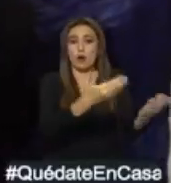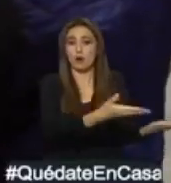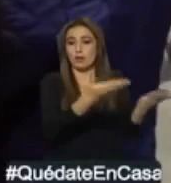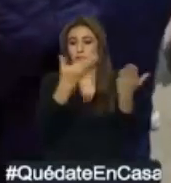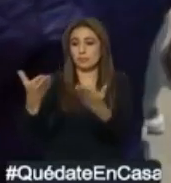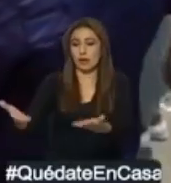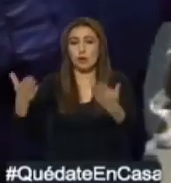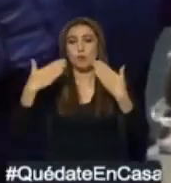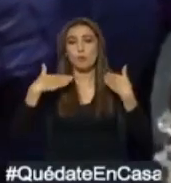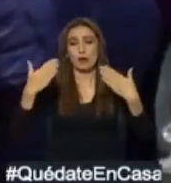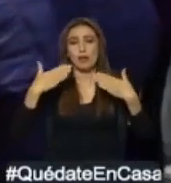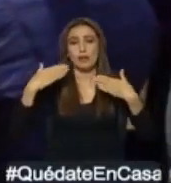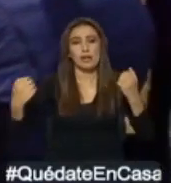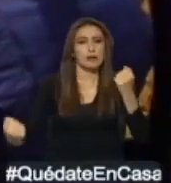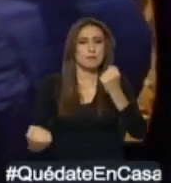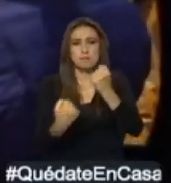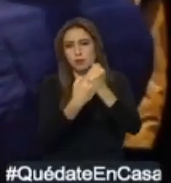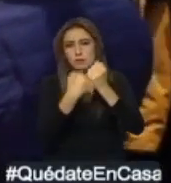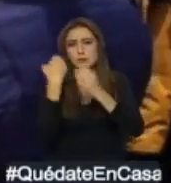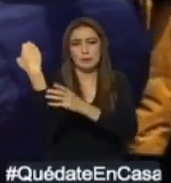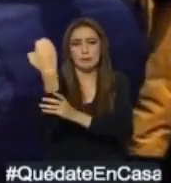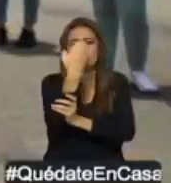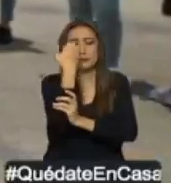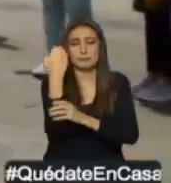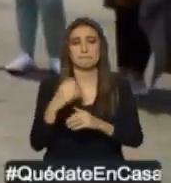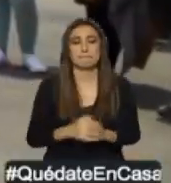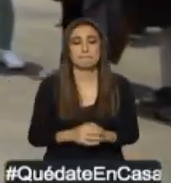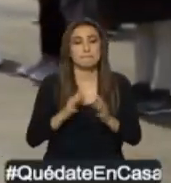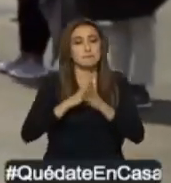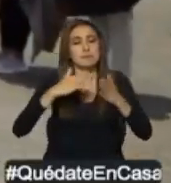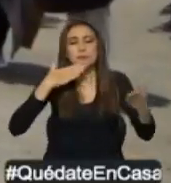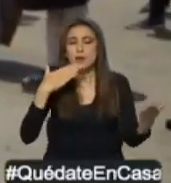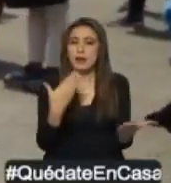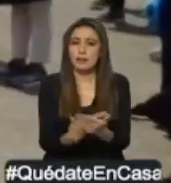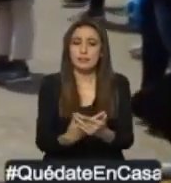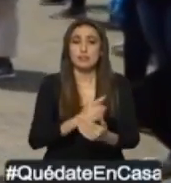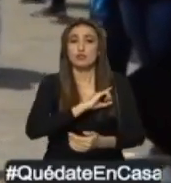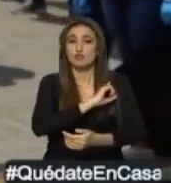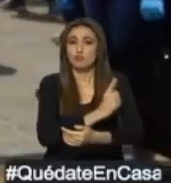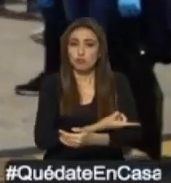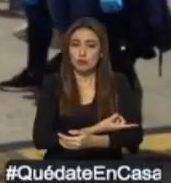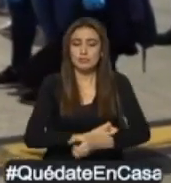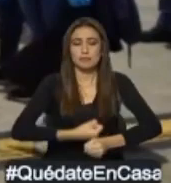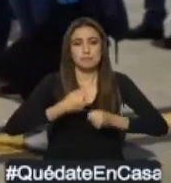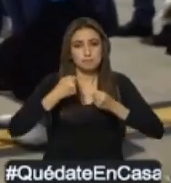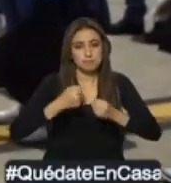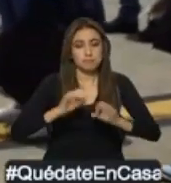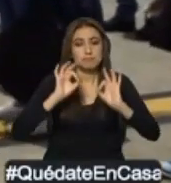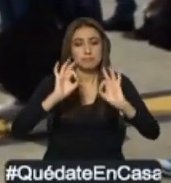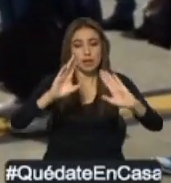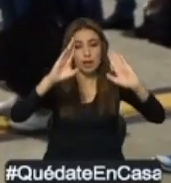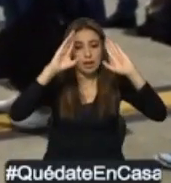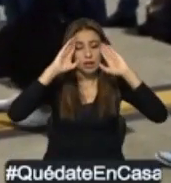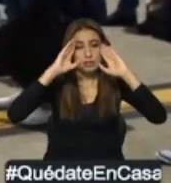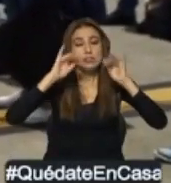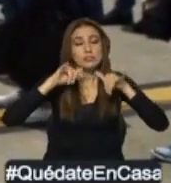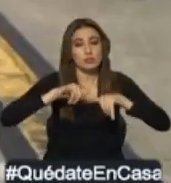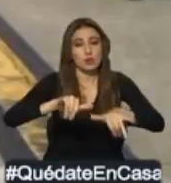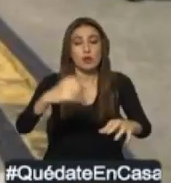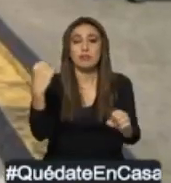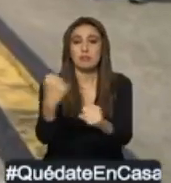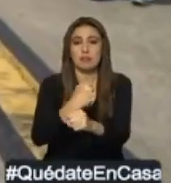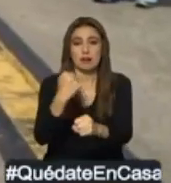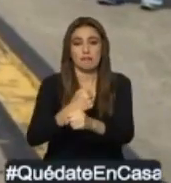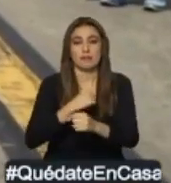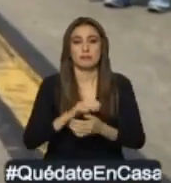las unidades de salud que atienden la emergencia. Queremos agradecer su valentía y el esfuerzo y la dedicación que van a poner en su trabajo en